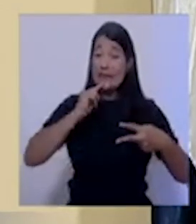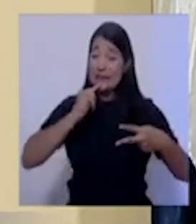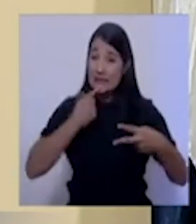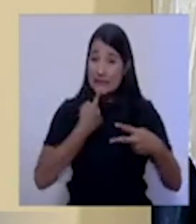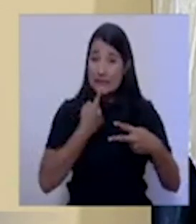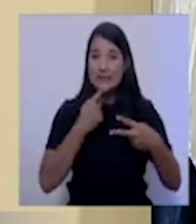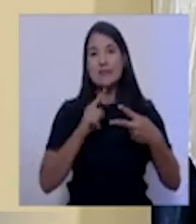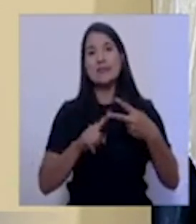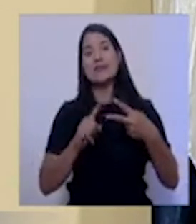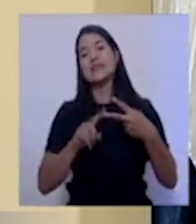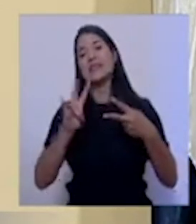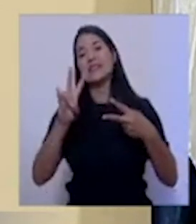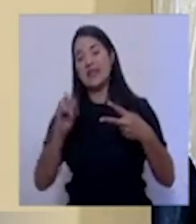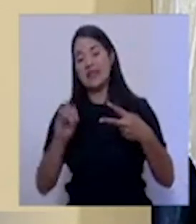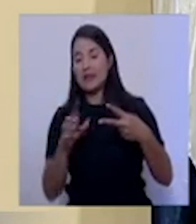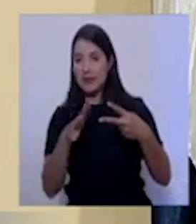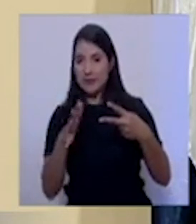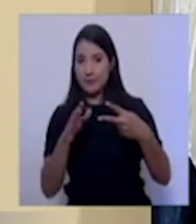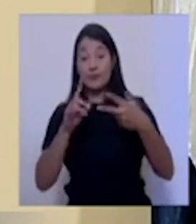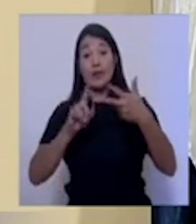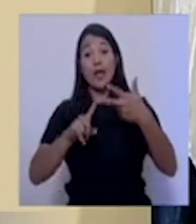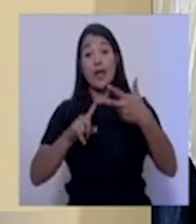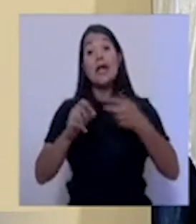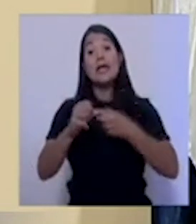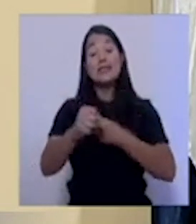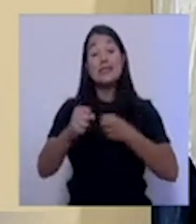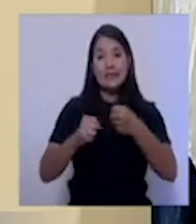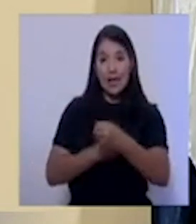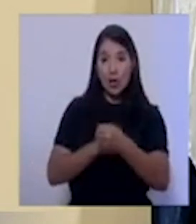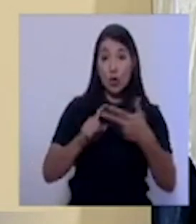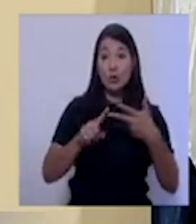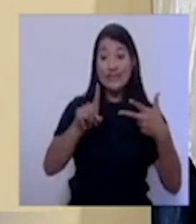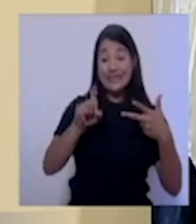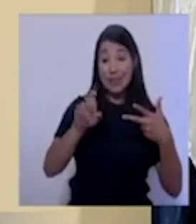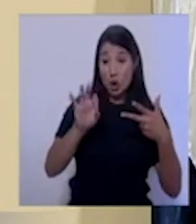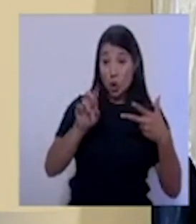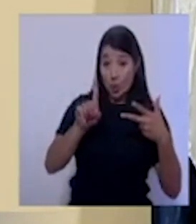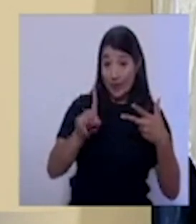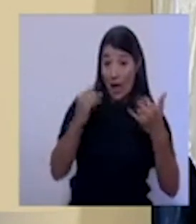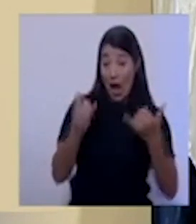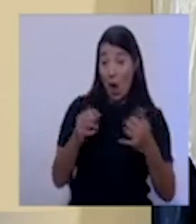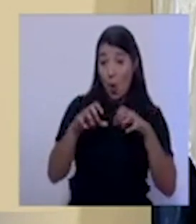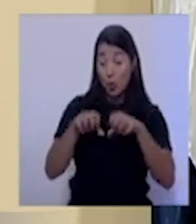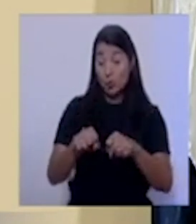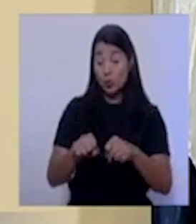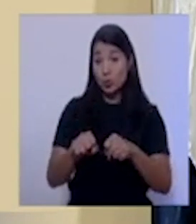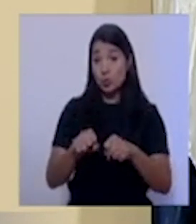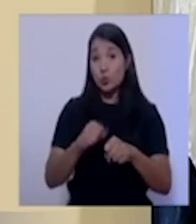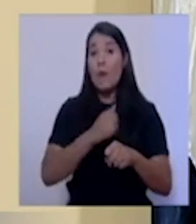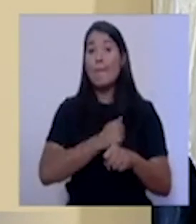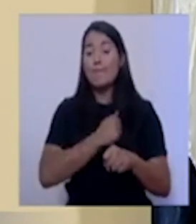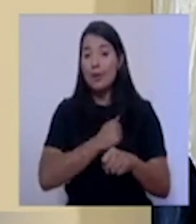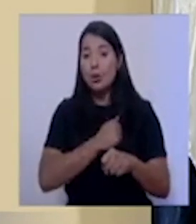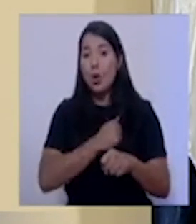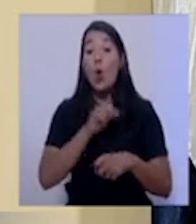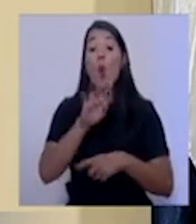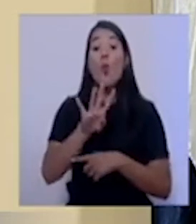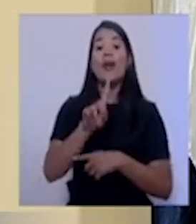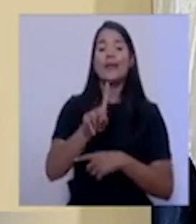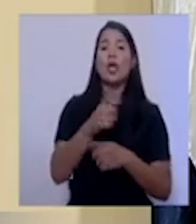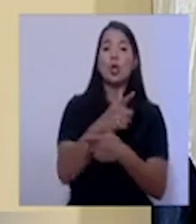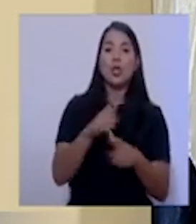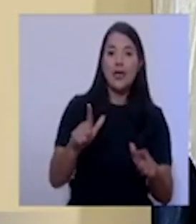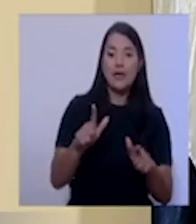70 para severos. Y moderadas, de las 291 habilitadas, se están utilizando 40. Perdón, hay 41 disponibles